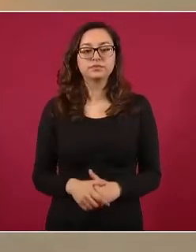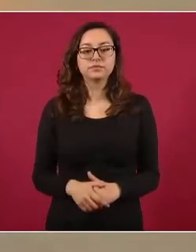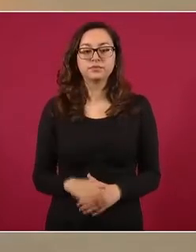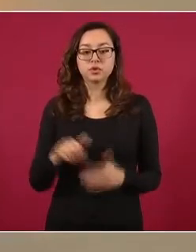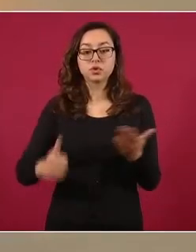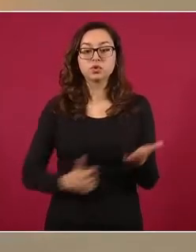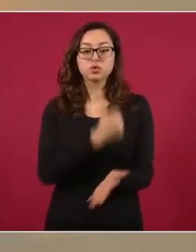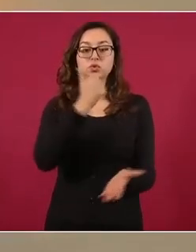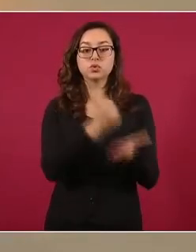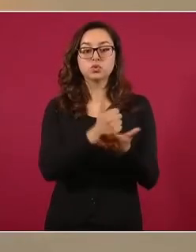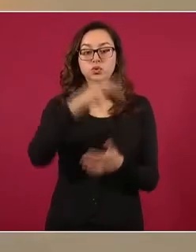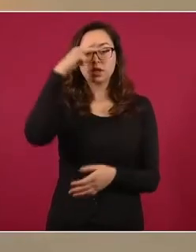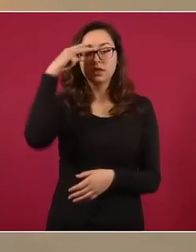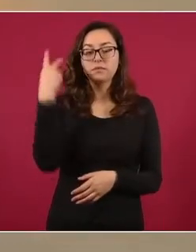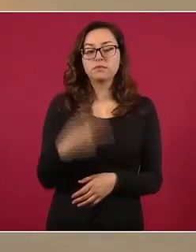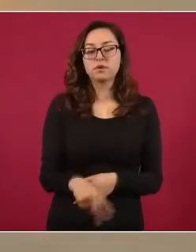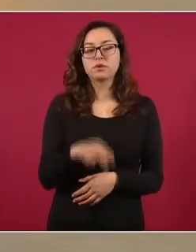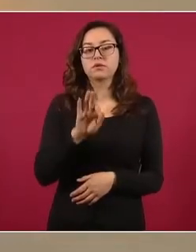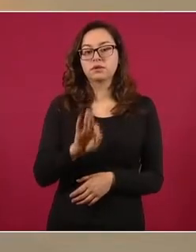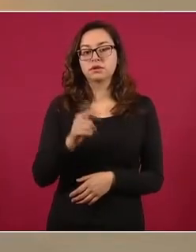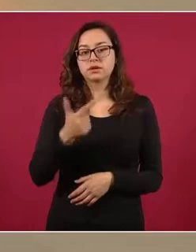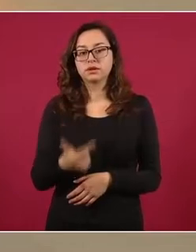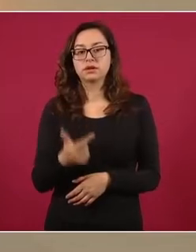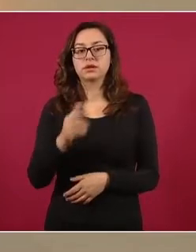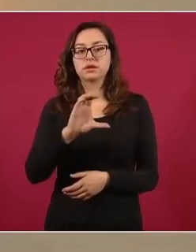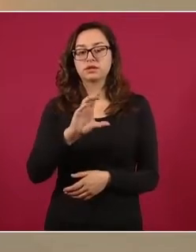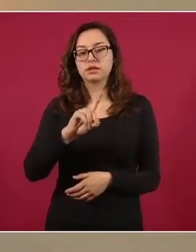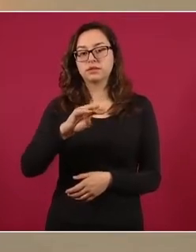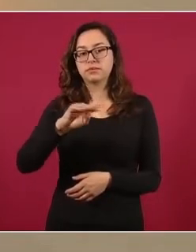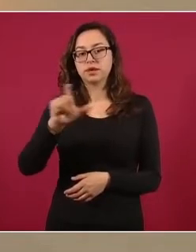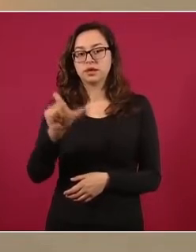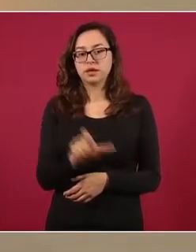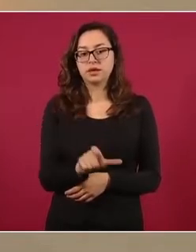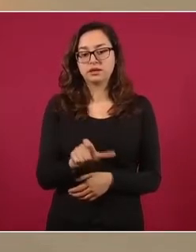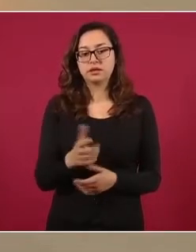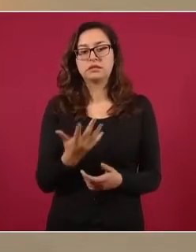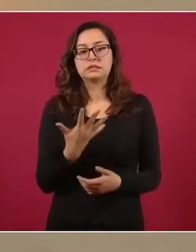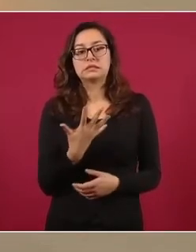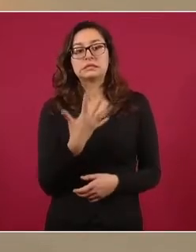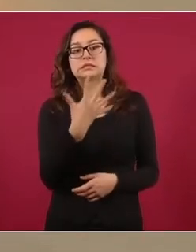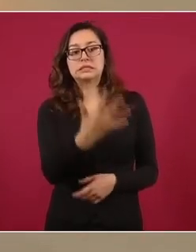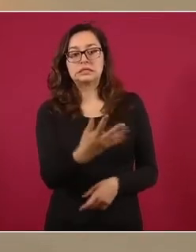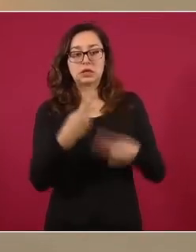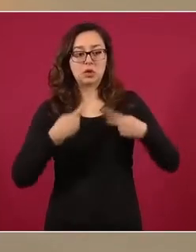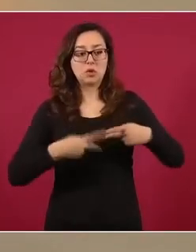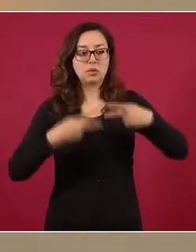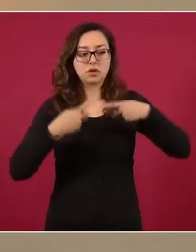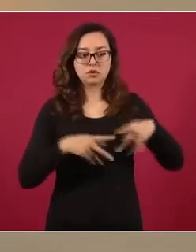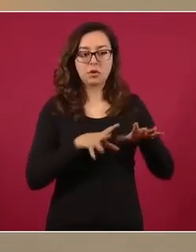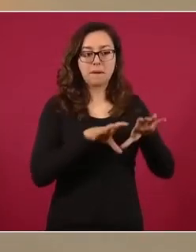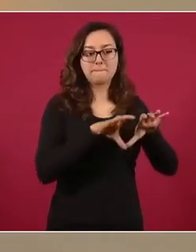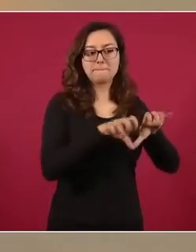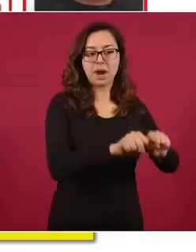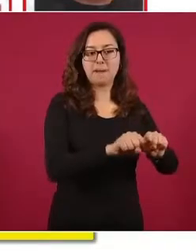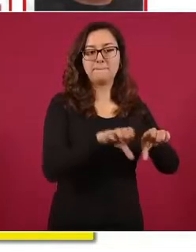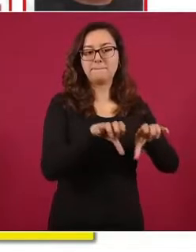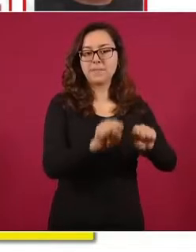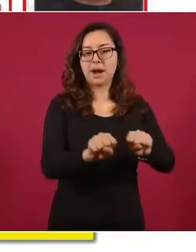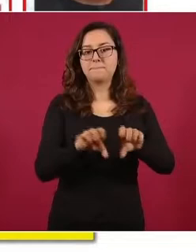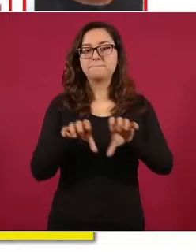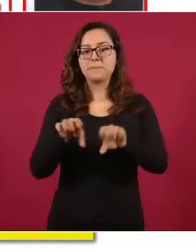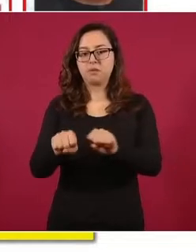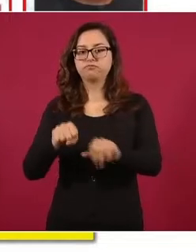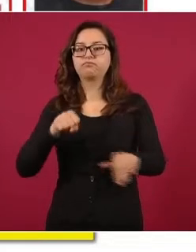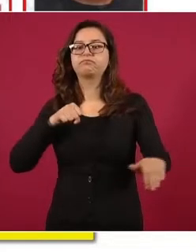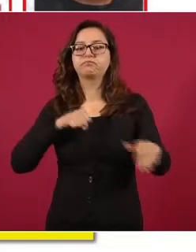Ciudad de México logró la detención de cinco personas en seguimiento a diferentes carpetas de investigación por los